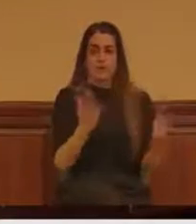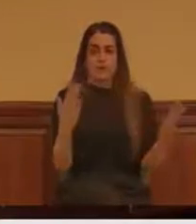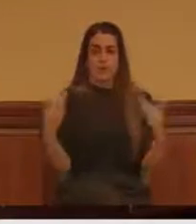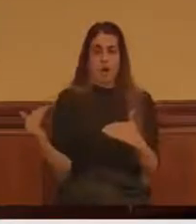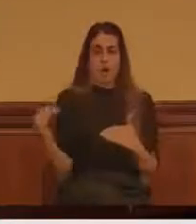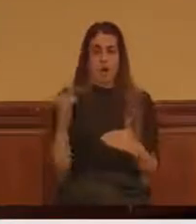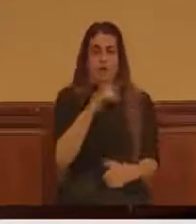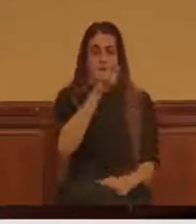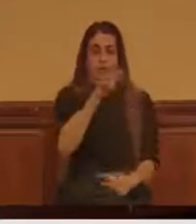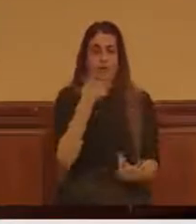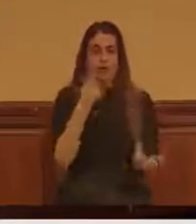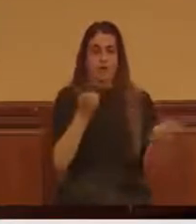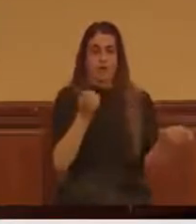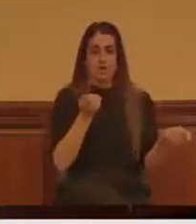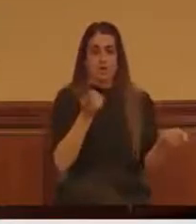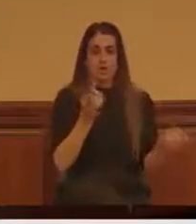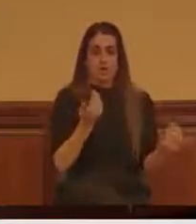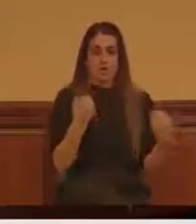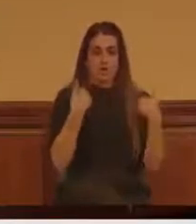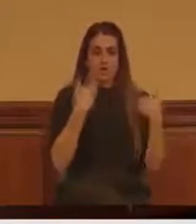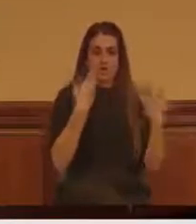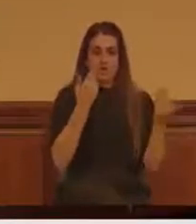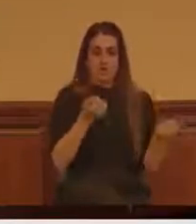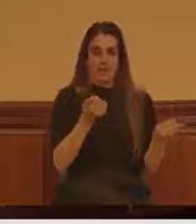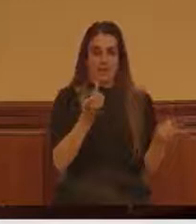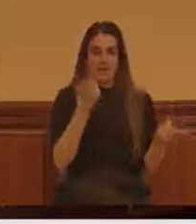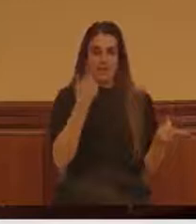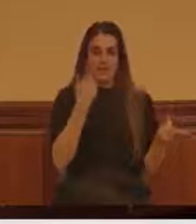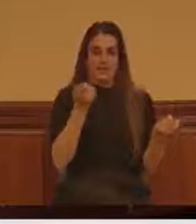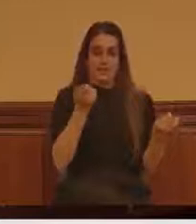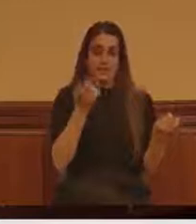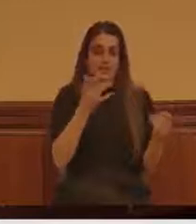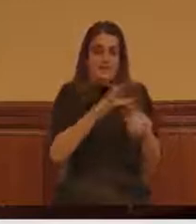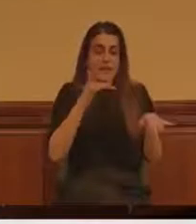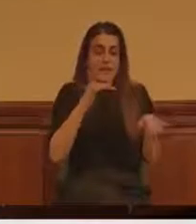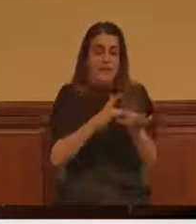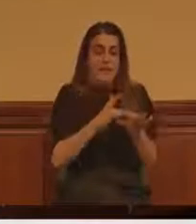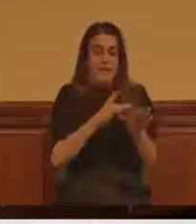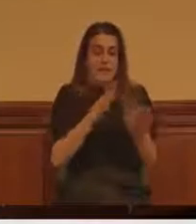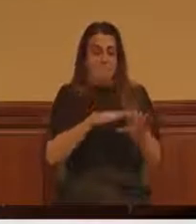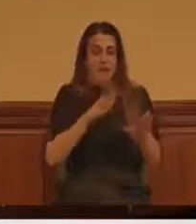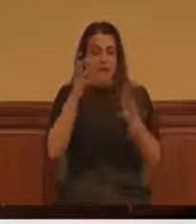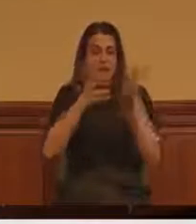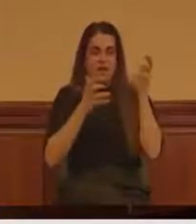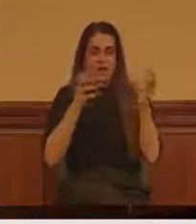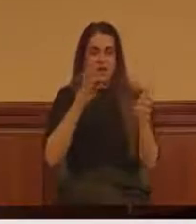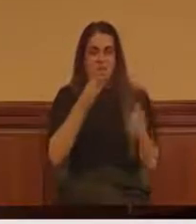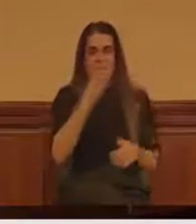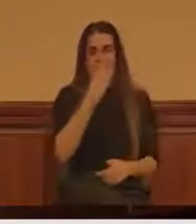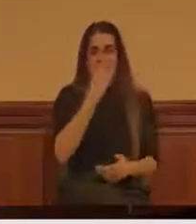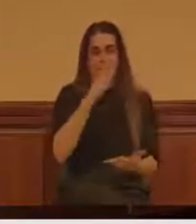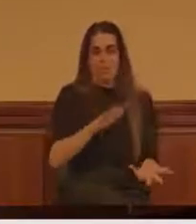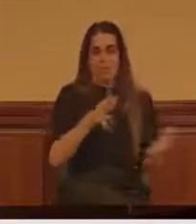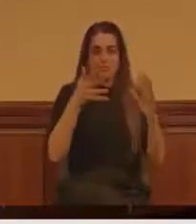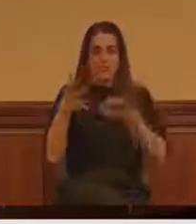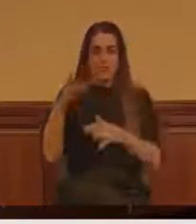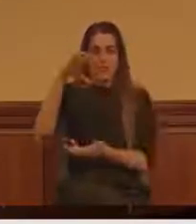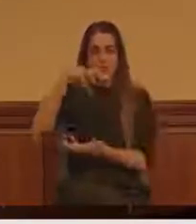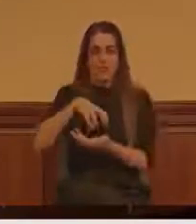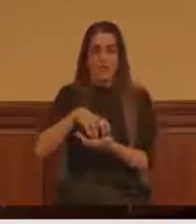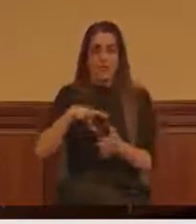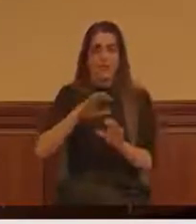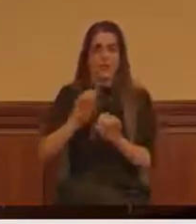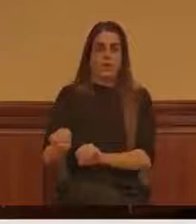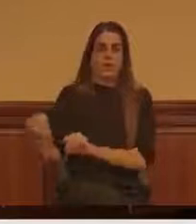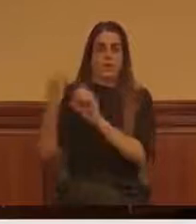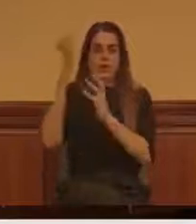señora hacia los animales y las pocas ganas de transformar la perrera en un verdadero centro de protección